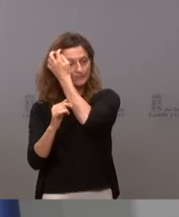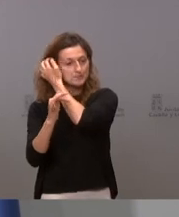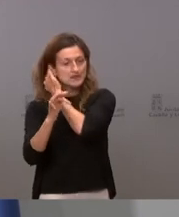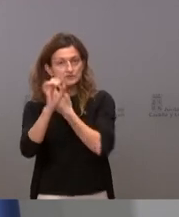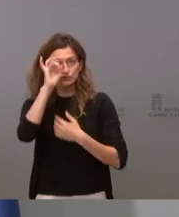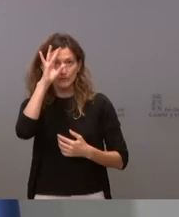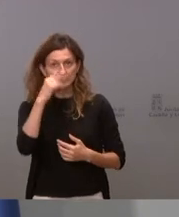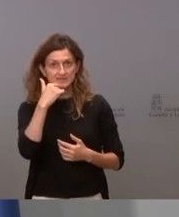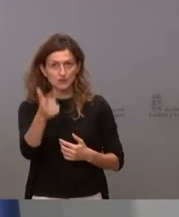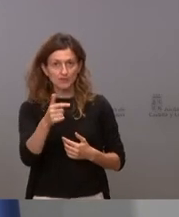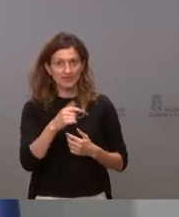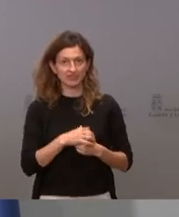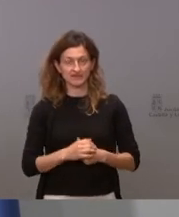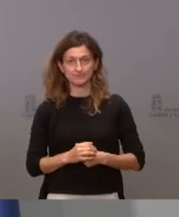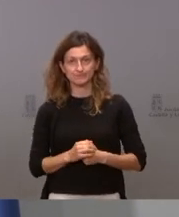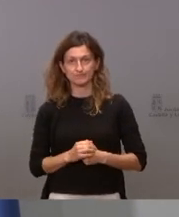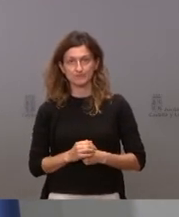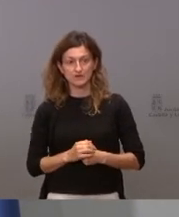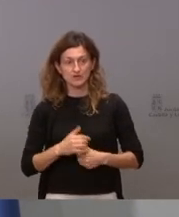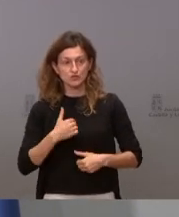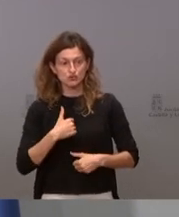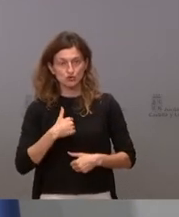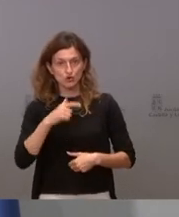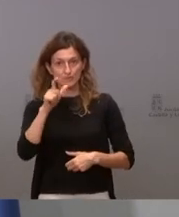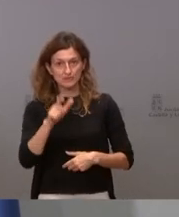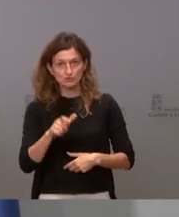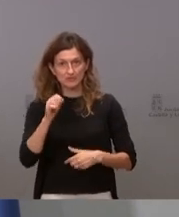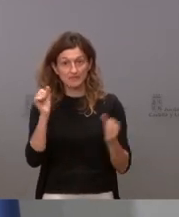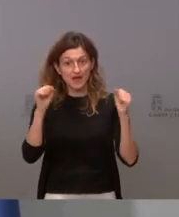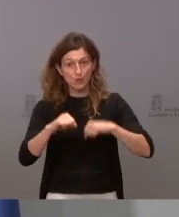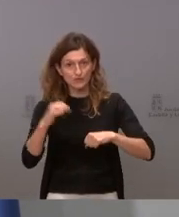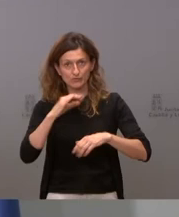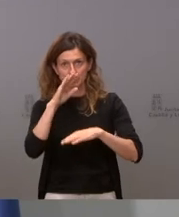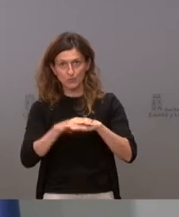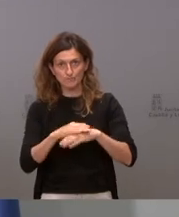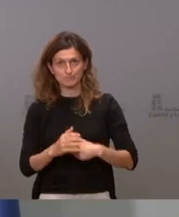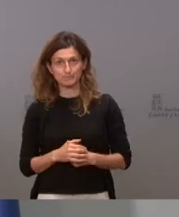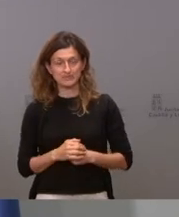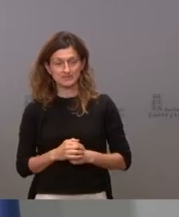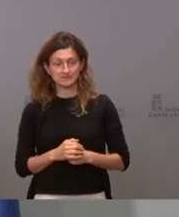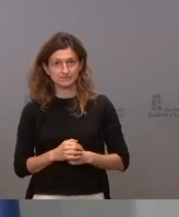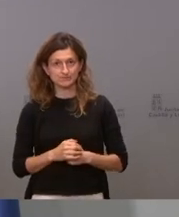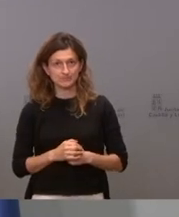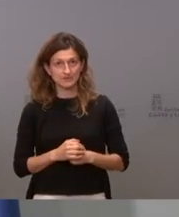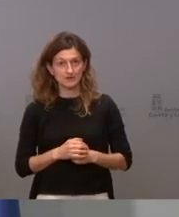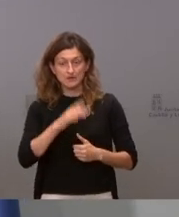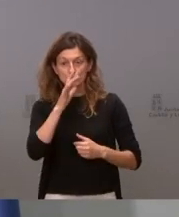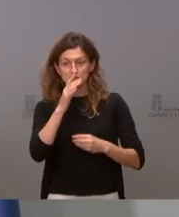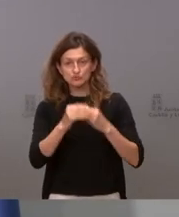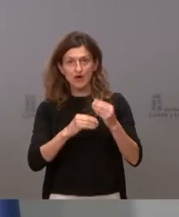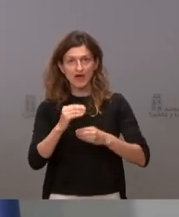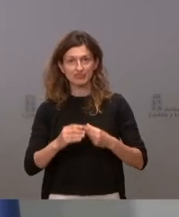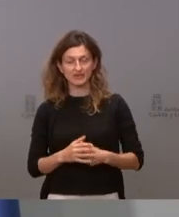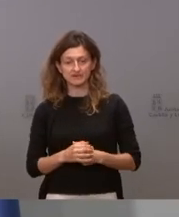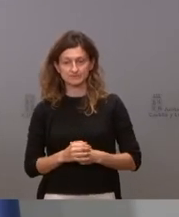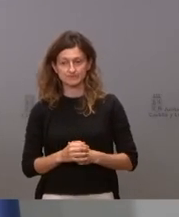sorprendentemente se la voy a dar yo soy una persona que cree que hay que cumplir los acuerdos y siempre lo he sido y es lo que hago y es